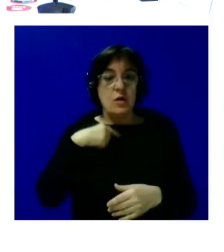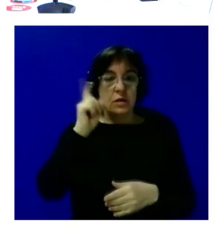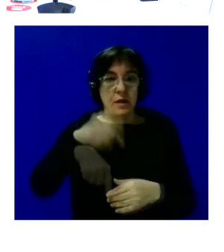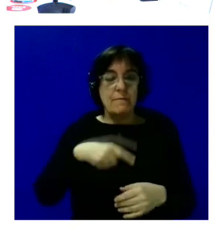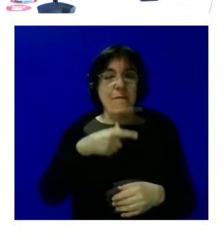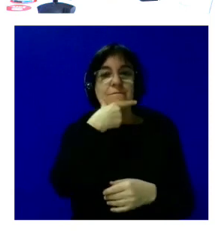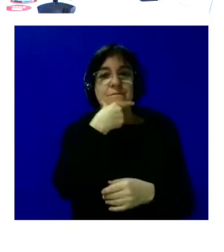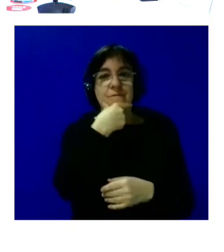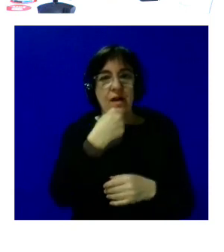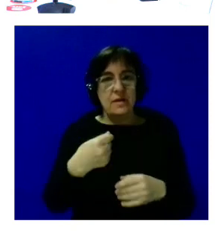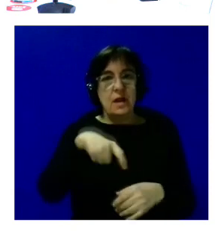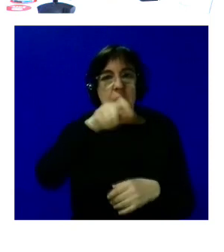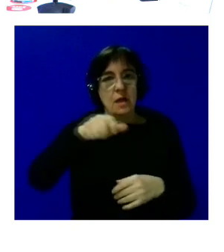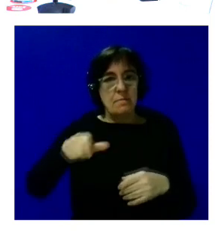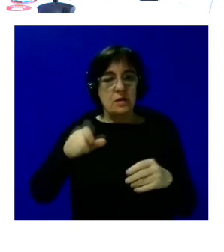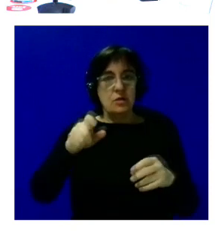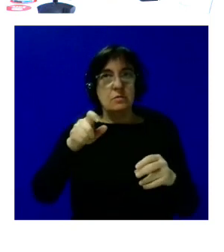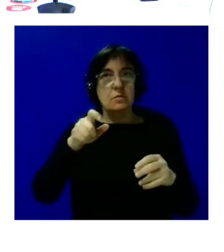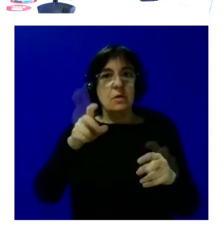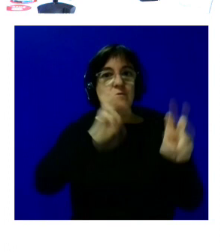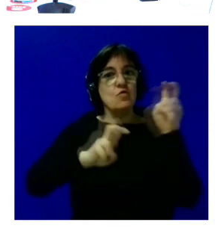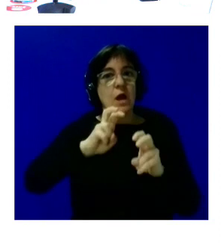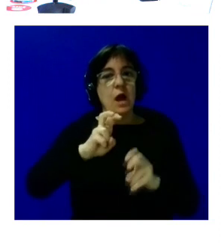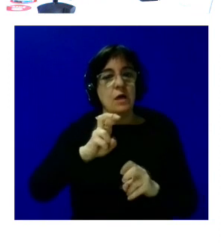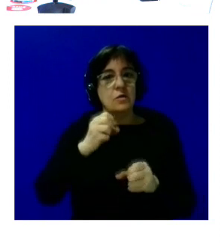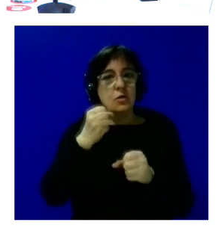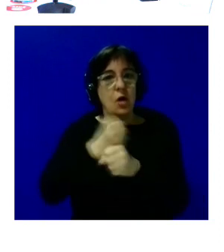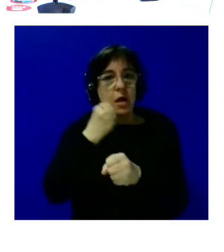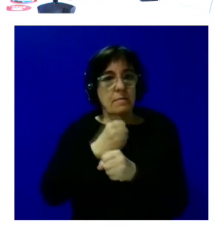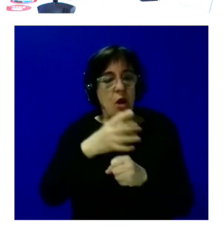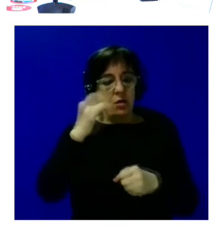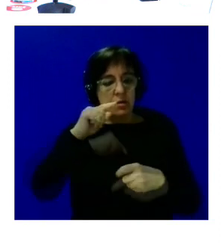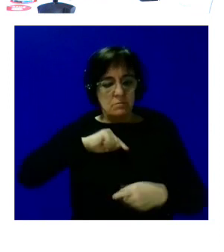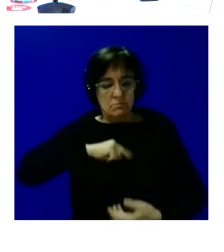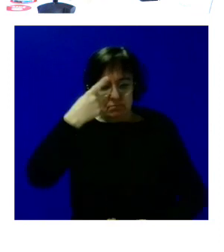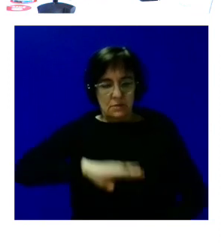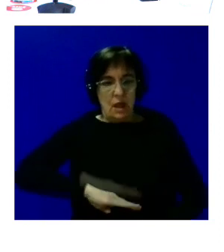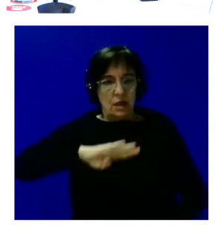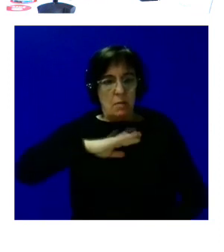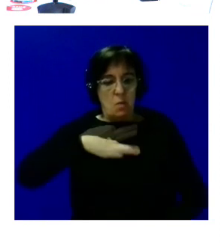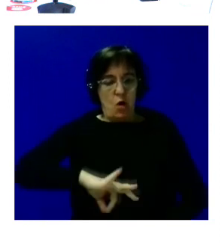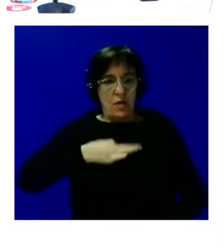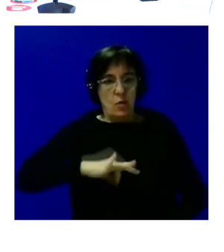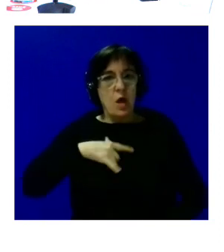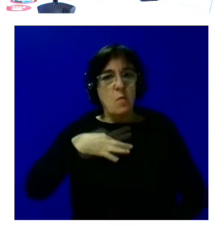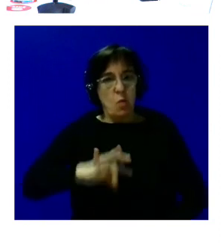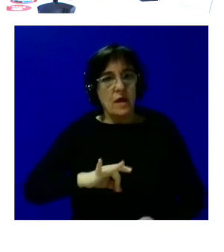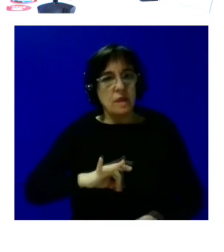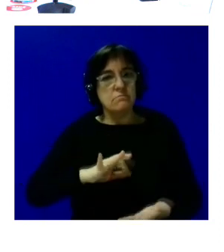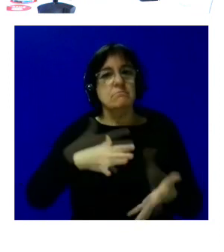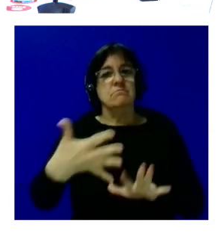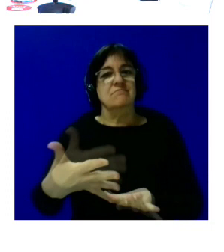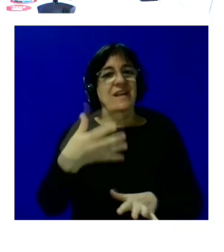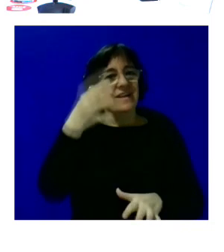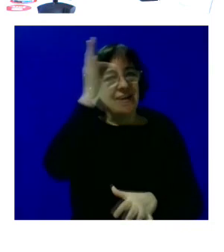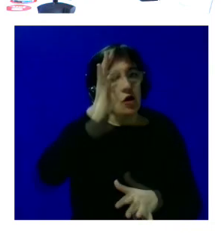facilitar a las personas que están buscando empleo que descubran ese potencial que tienen dentro y que tengan la oportunidad de poderlo demostrar y